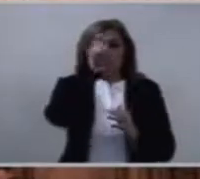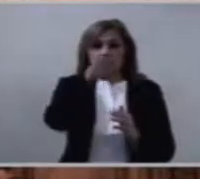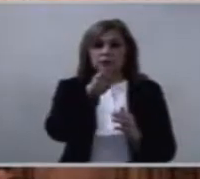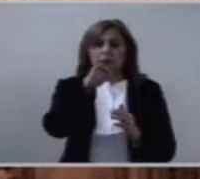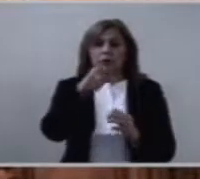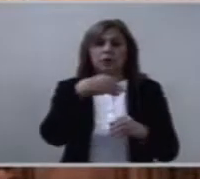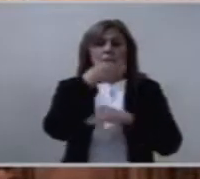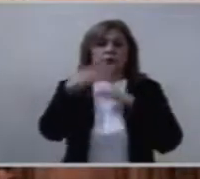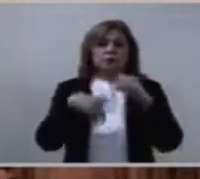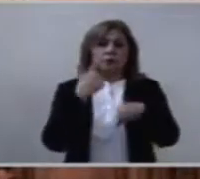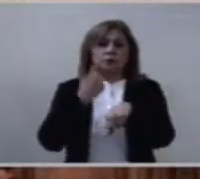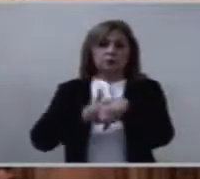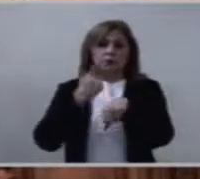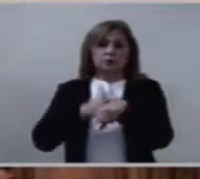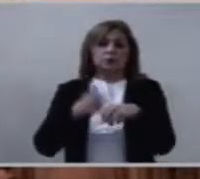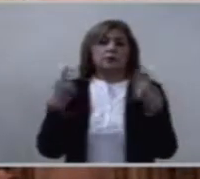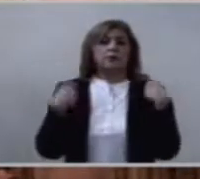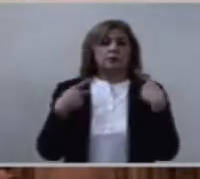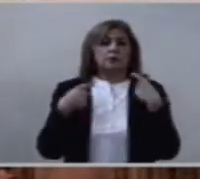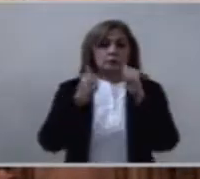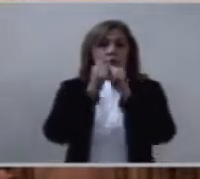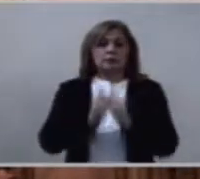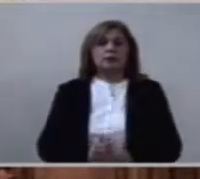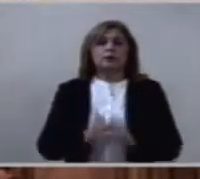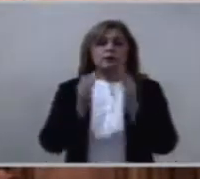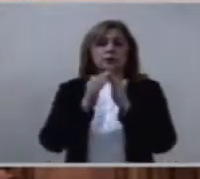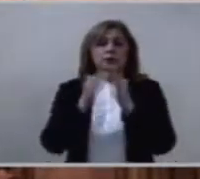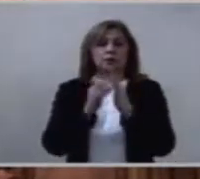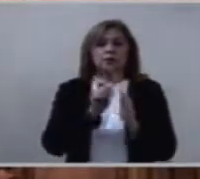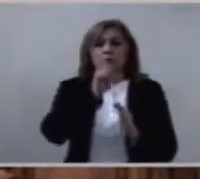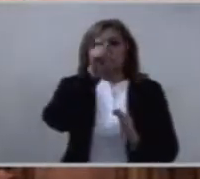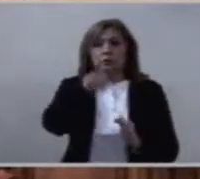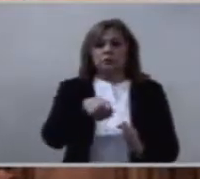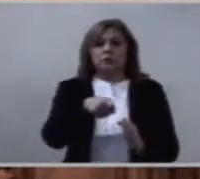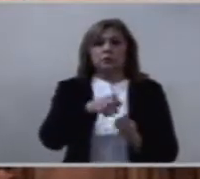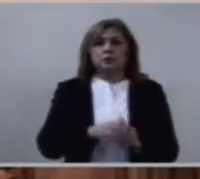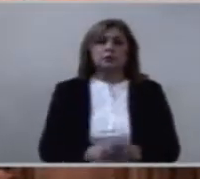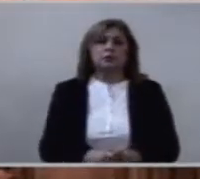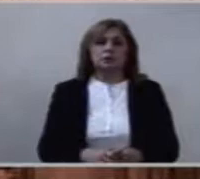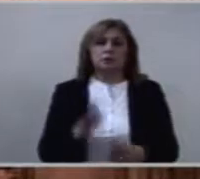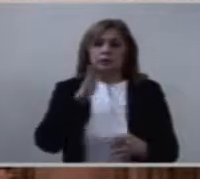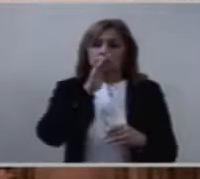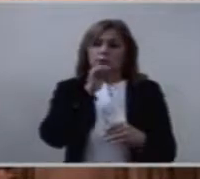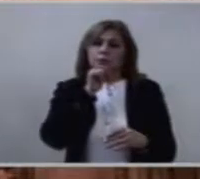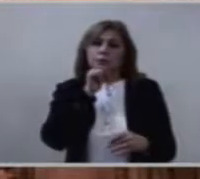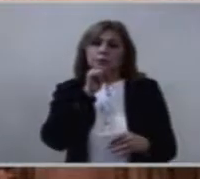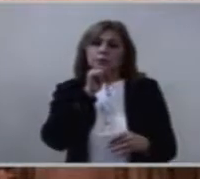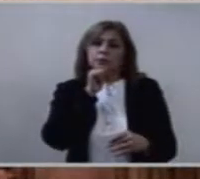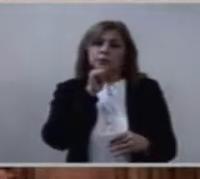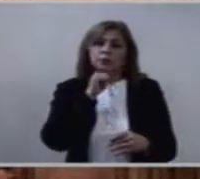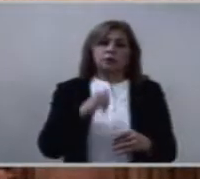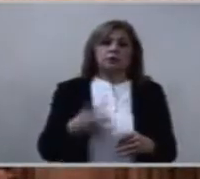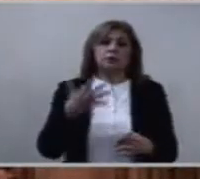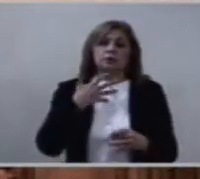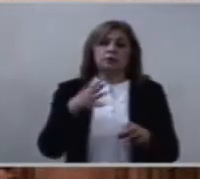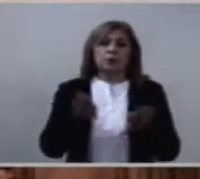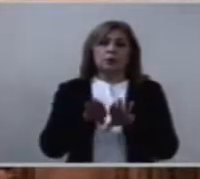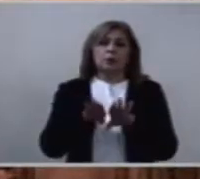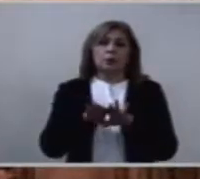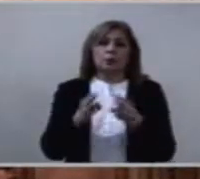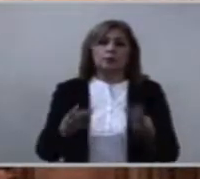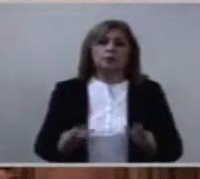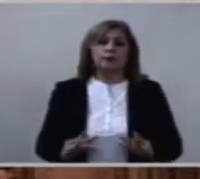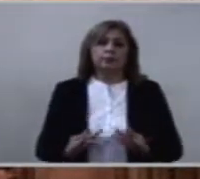las enfermas, que diario tienen que gastar su denario de esperanza y de alegría.